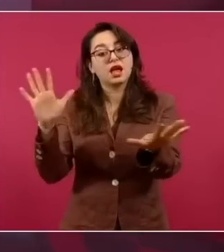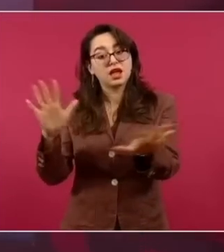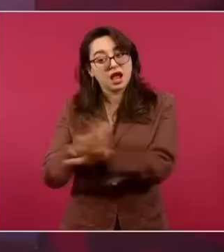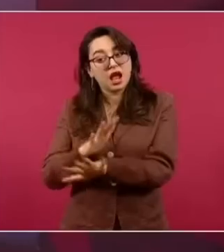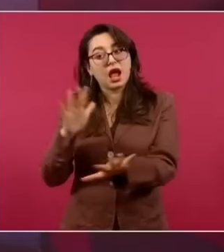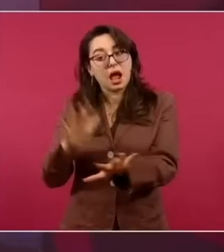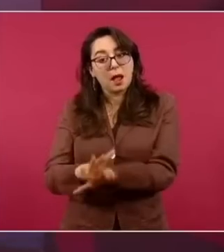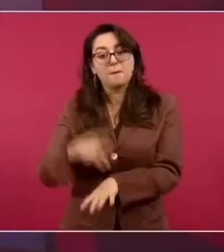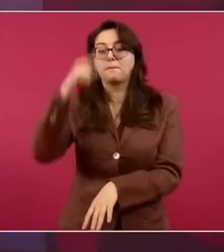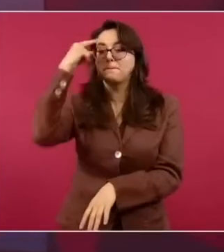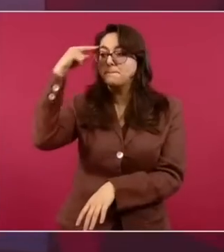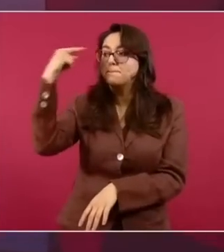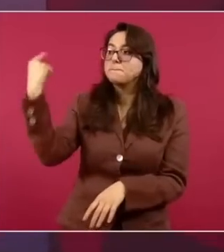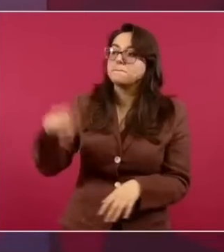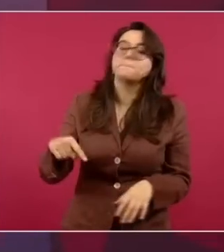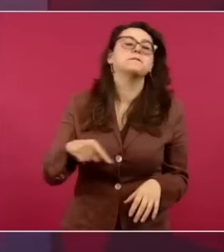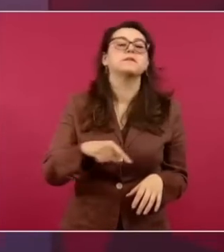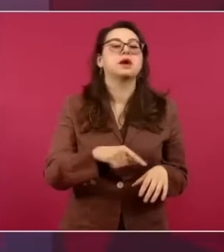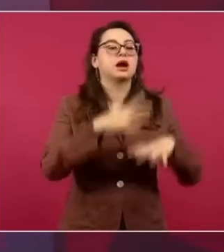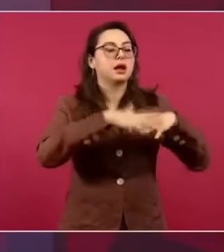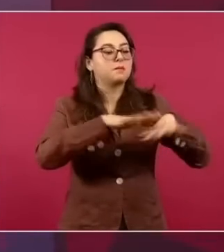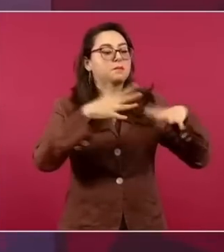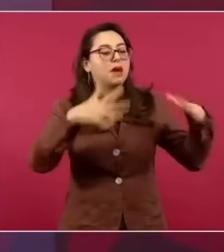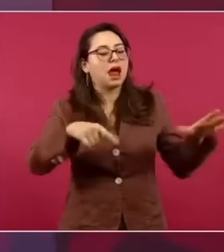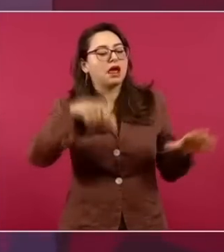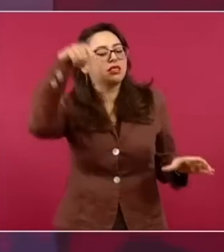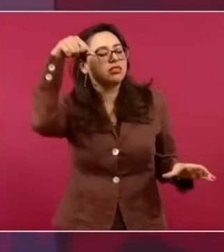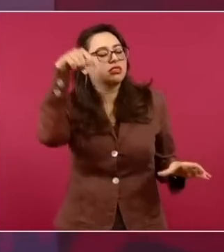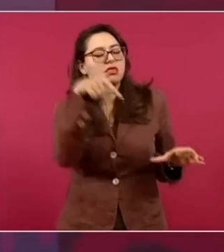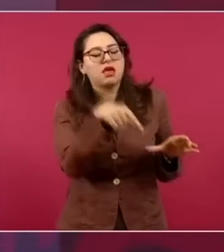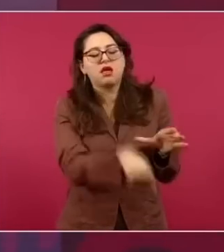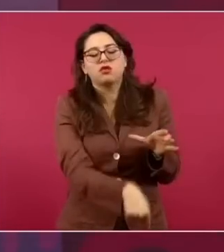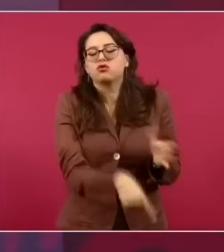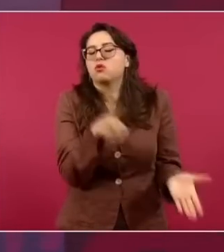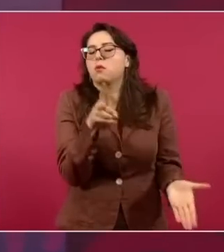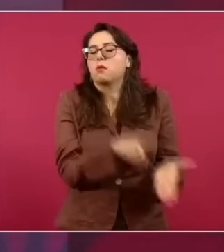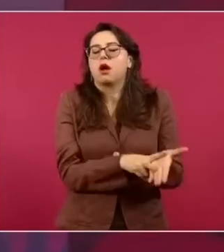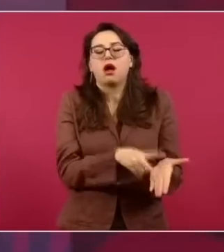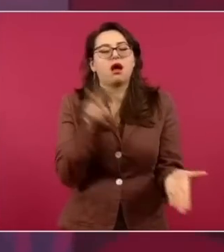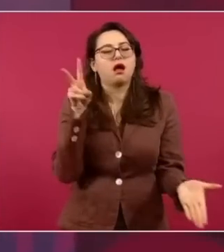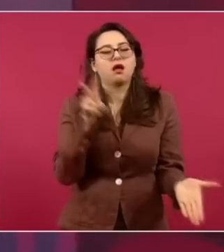Un tesoro en el fondo del mar. El petróleo.